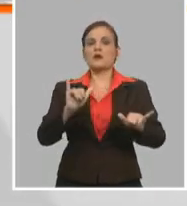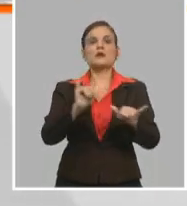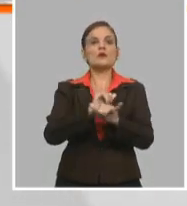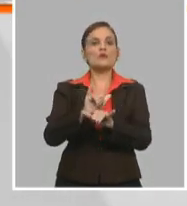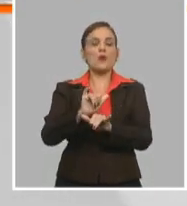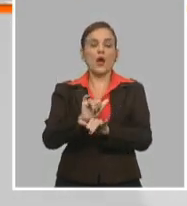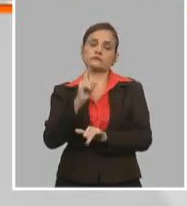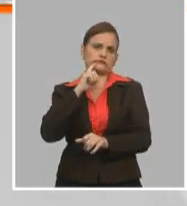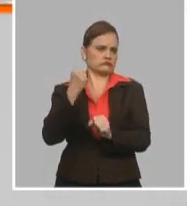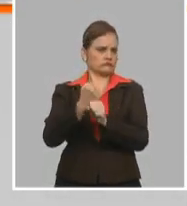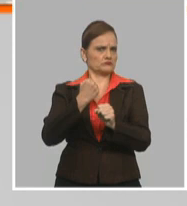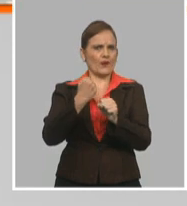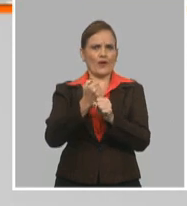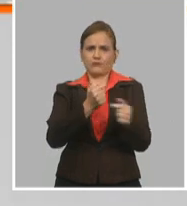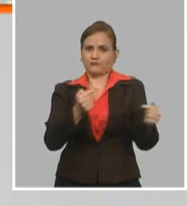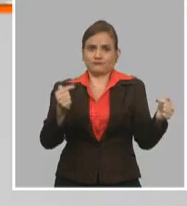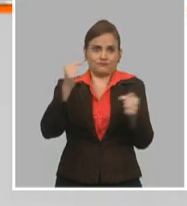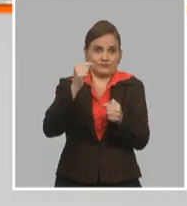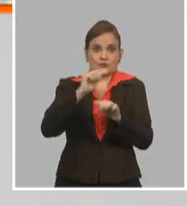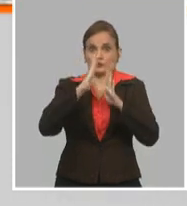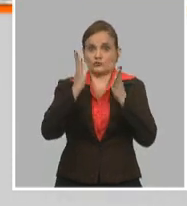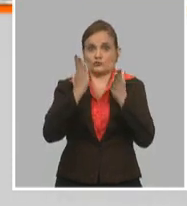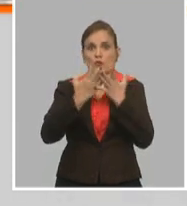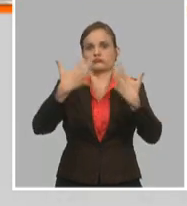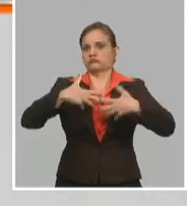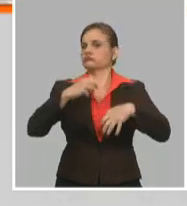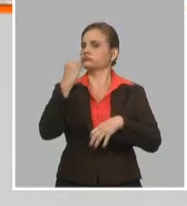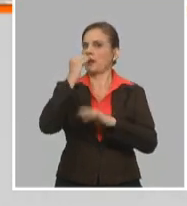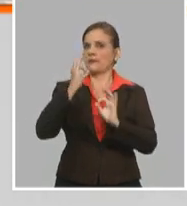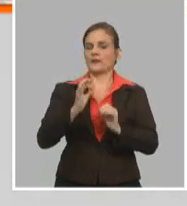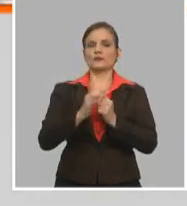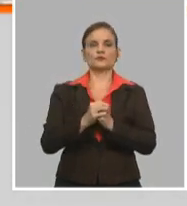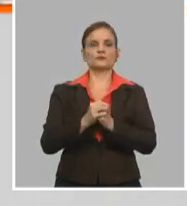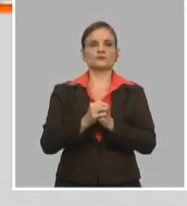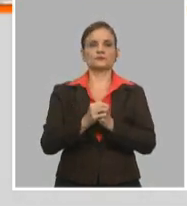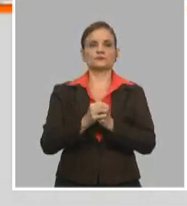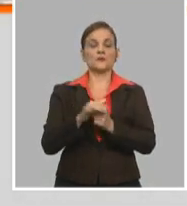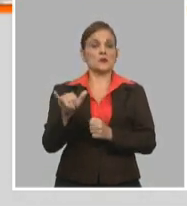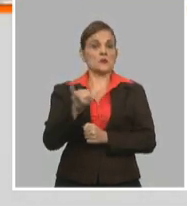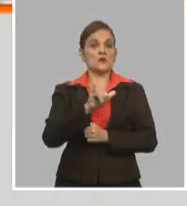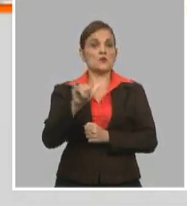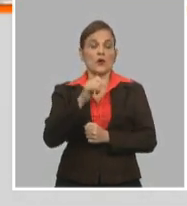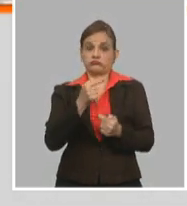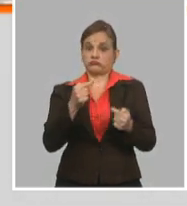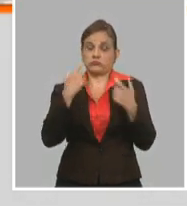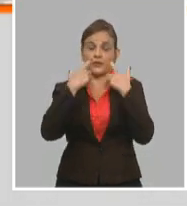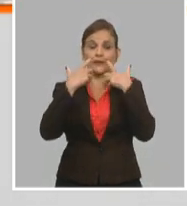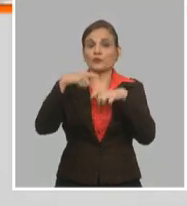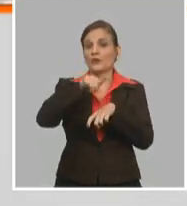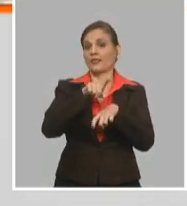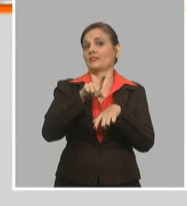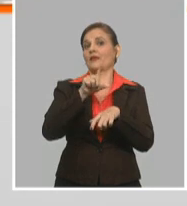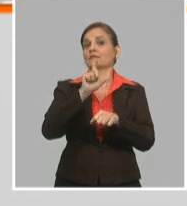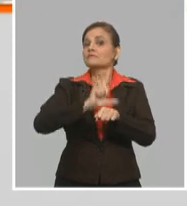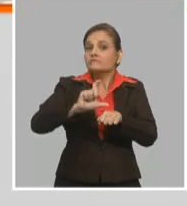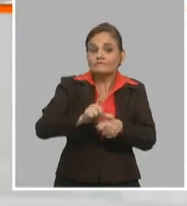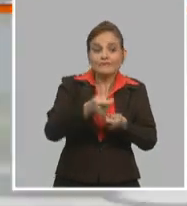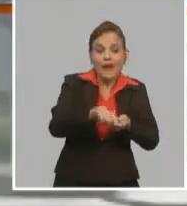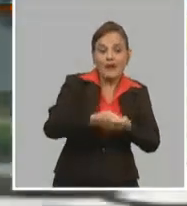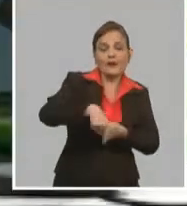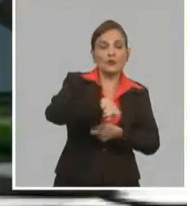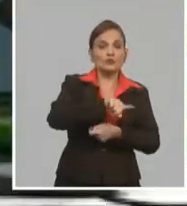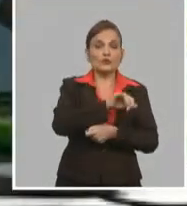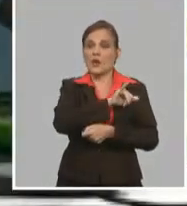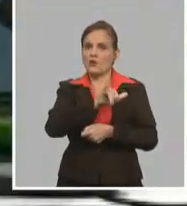hemos trabajado. Por la importancia que tiene nuestra provincia, la agricultura, que tiene Azcuba también, que